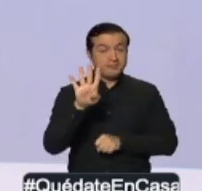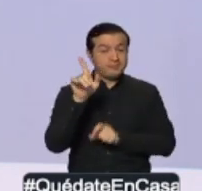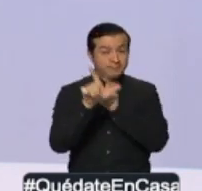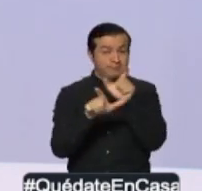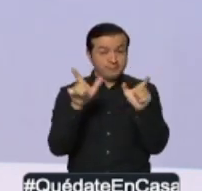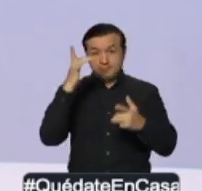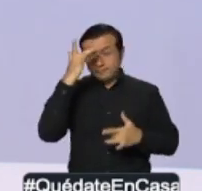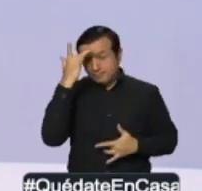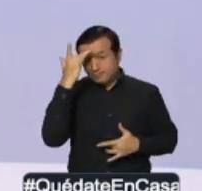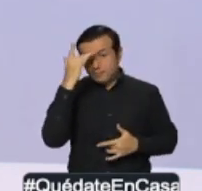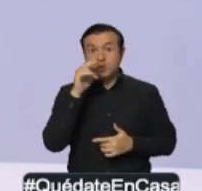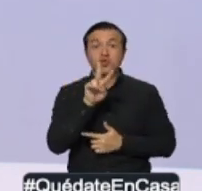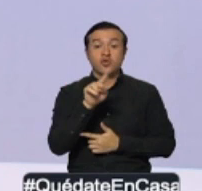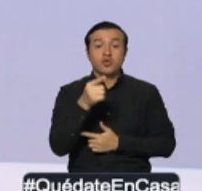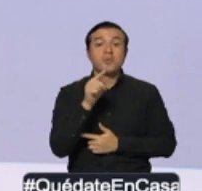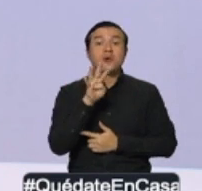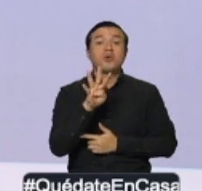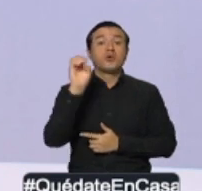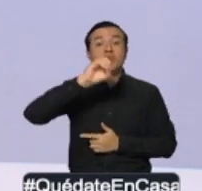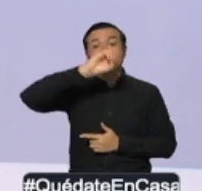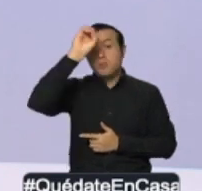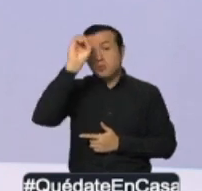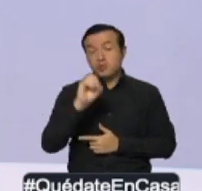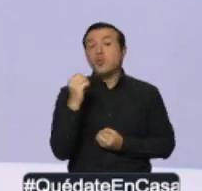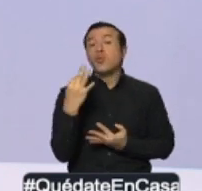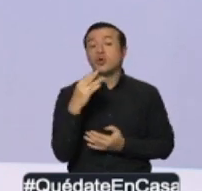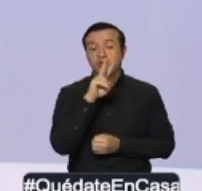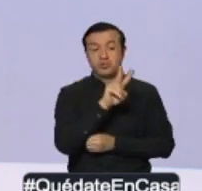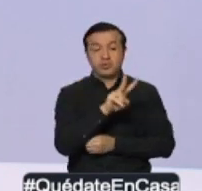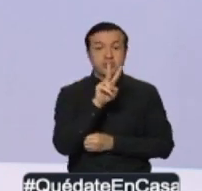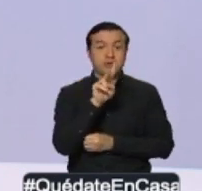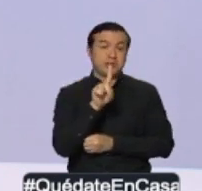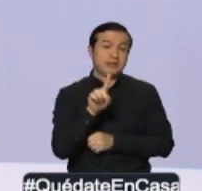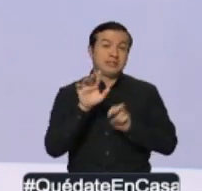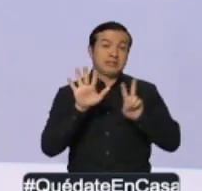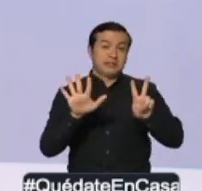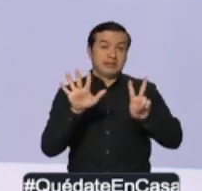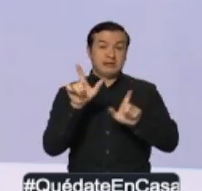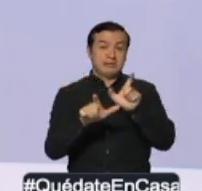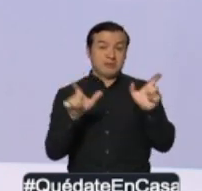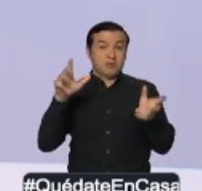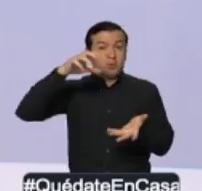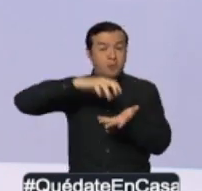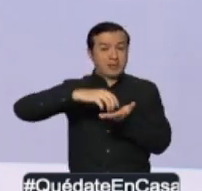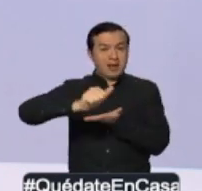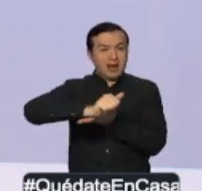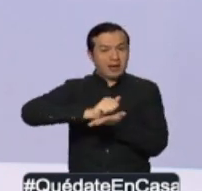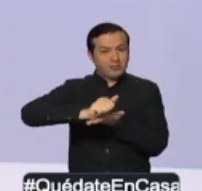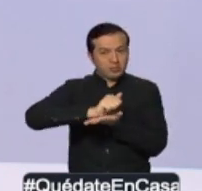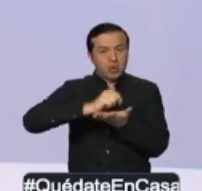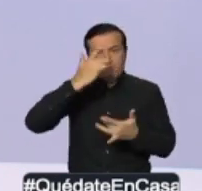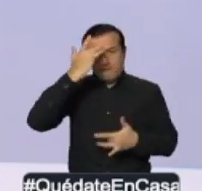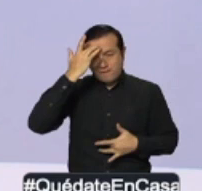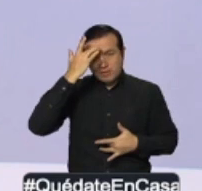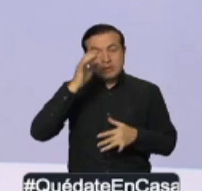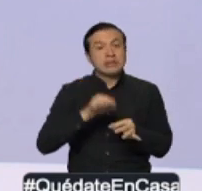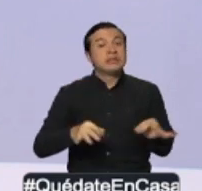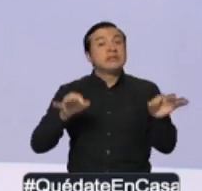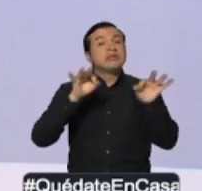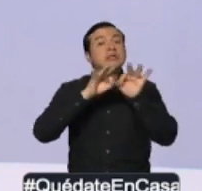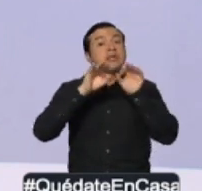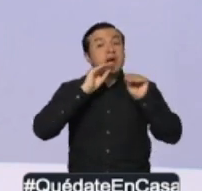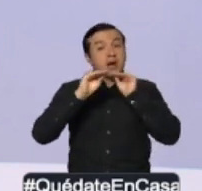confirmados y 2,4% corresponde a 217 personas en la provincia de Lasuay. Es importante